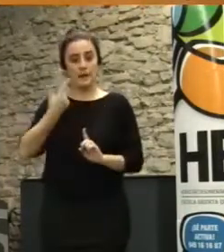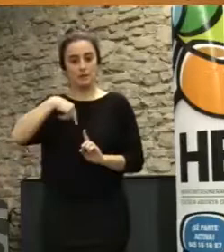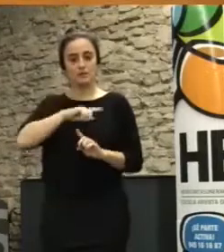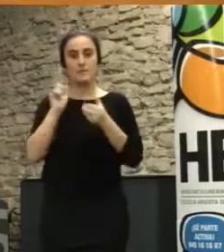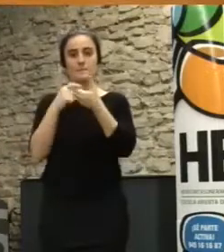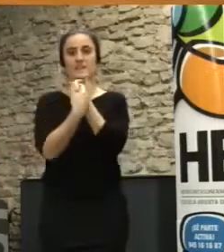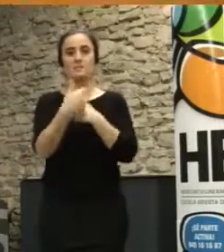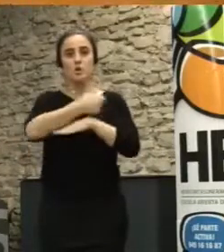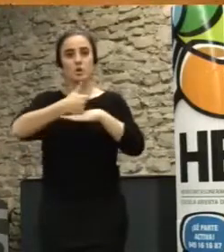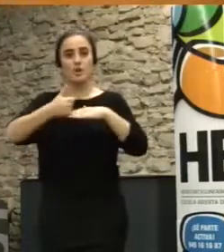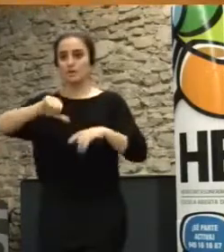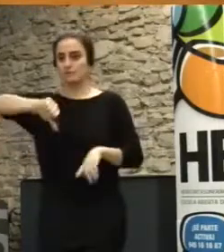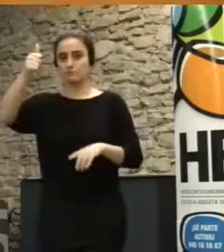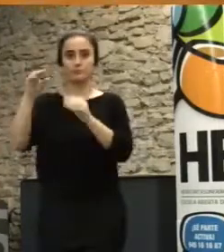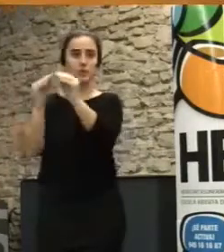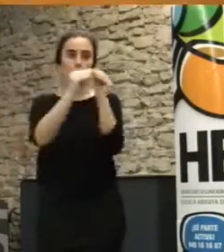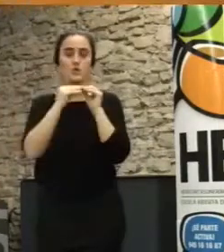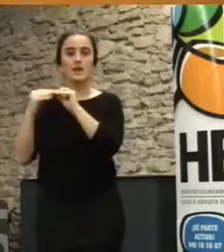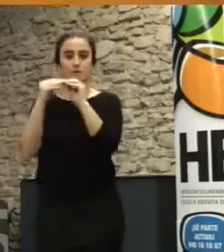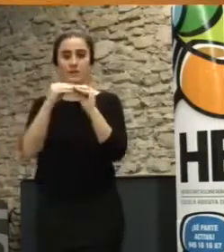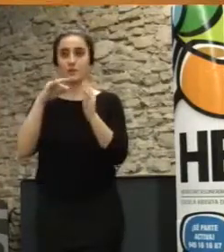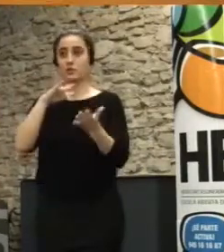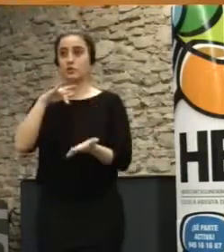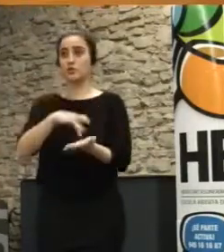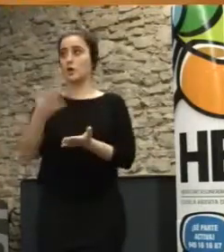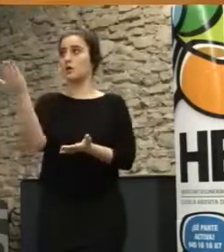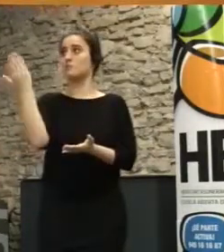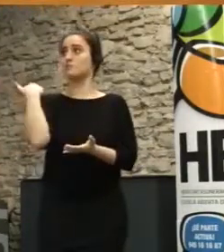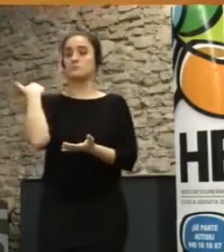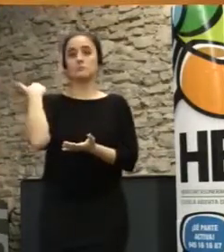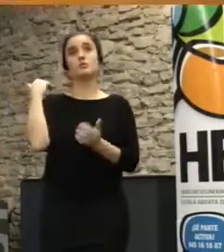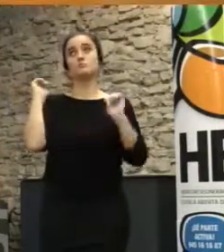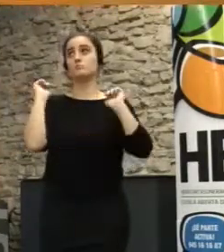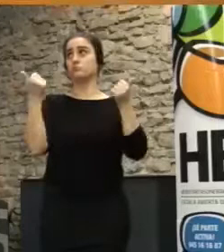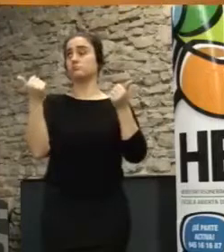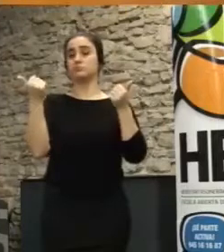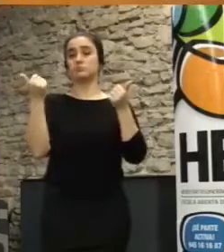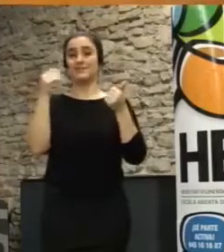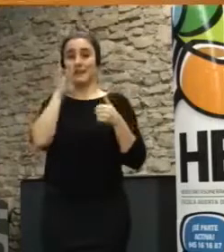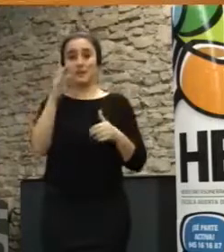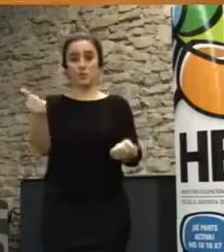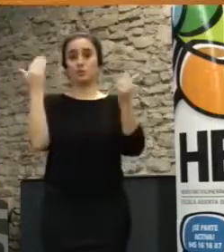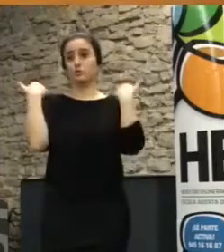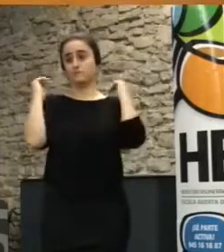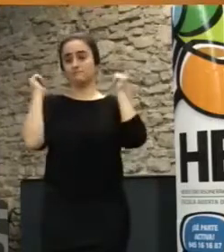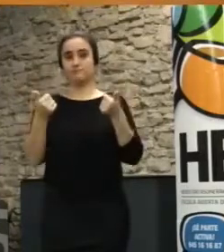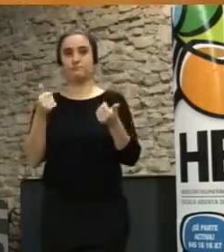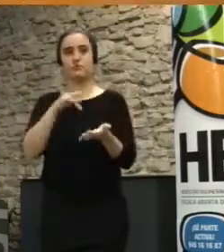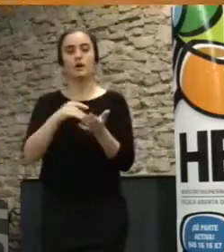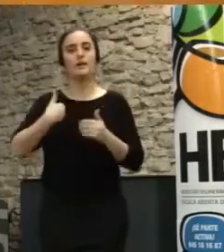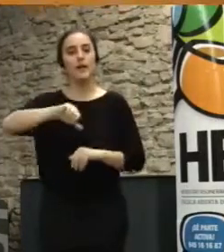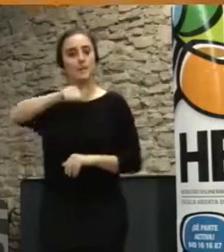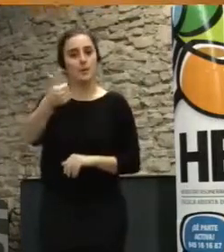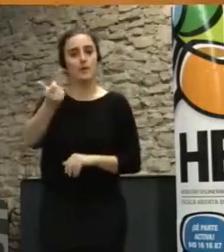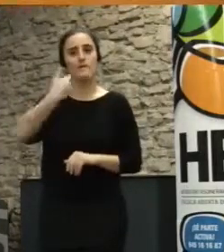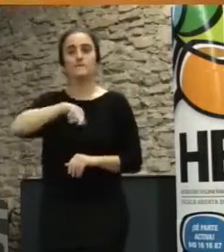fue aprobado por unanimidad a comienzo de la pasada o al principio de esta legislatura, queremos apostar